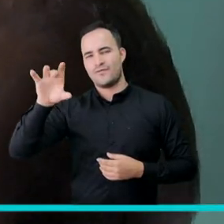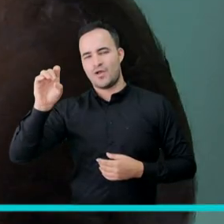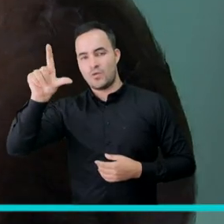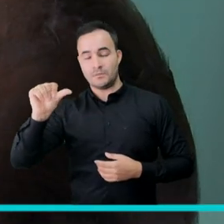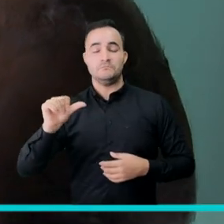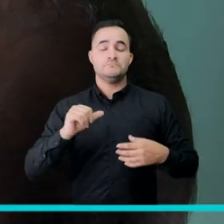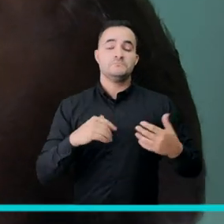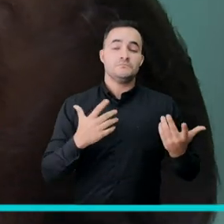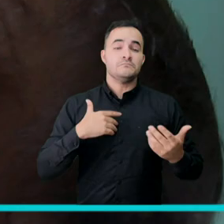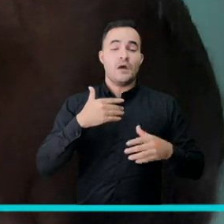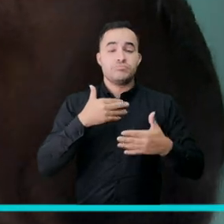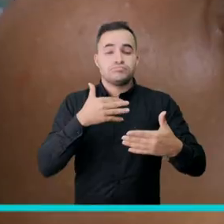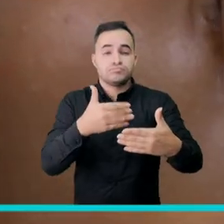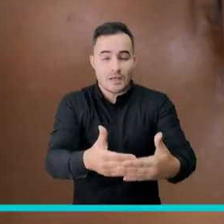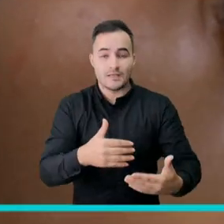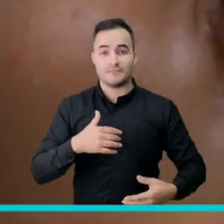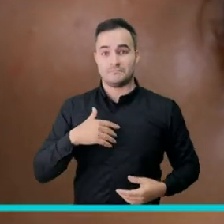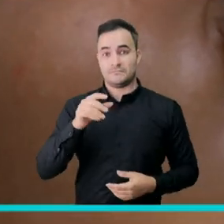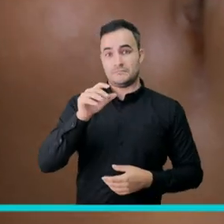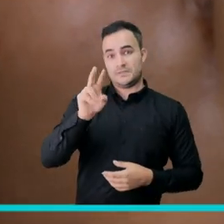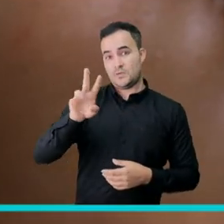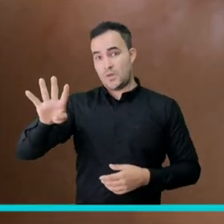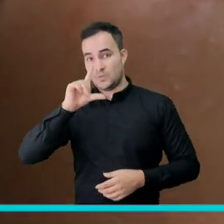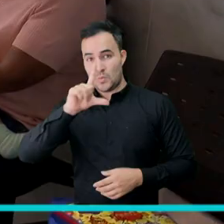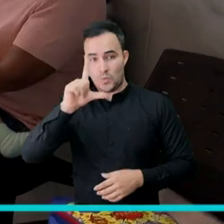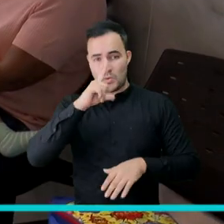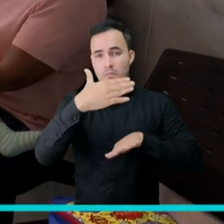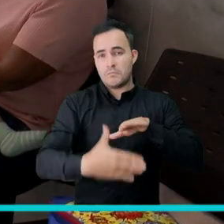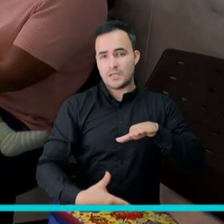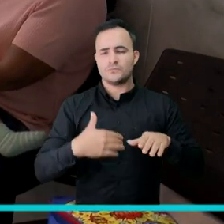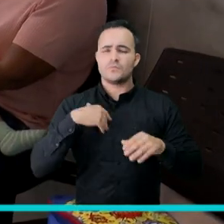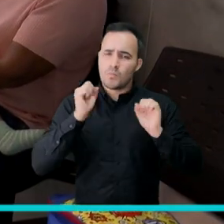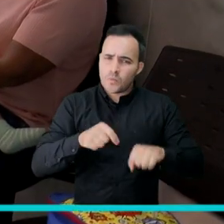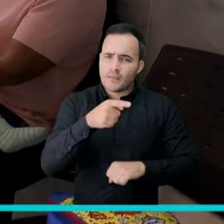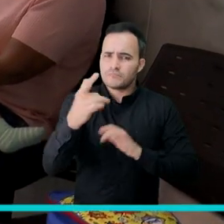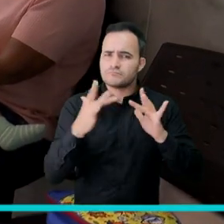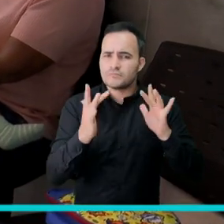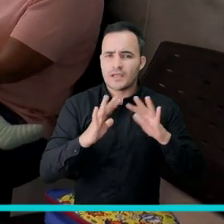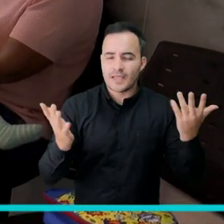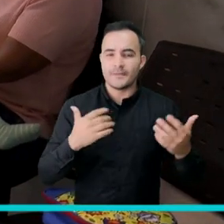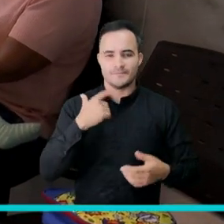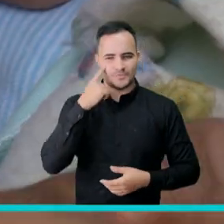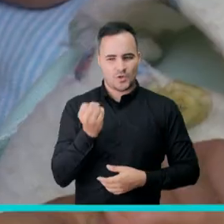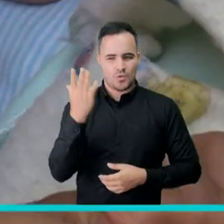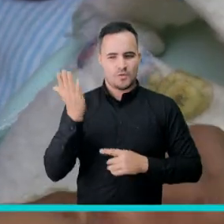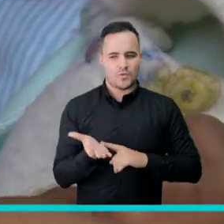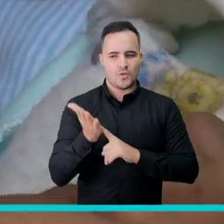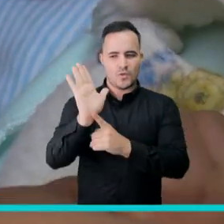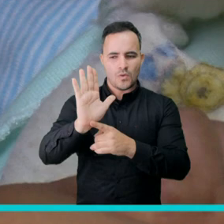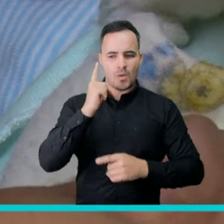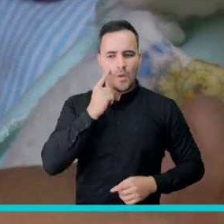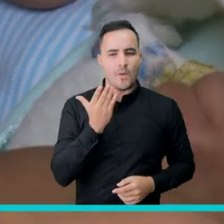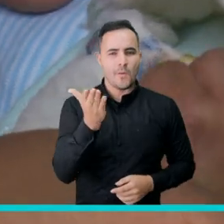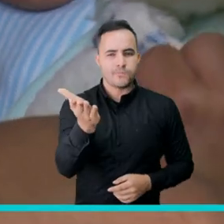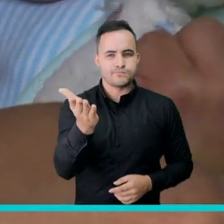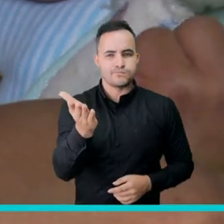se extenderán hasta el 4 de julio. Para conocer los puntos disponibles se habilitó la línea amiga 444